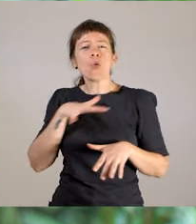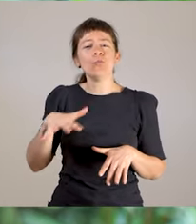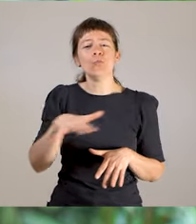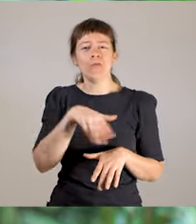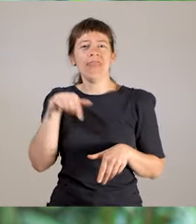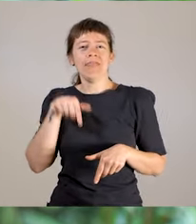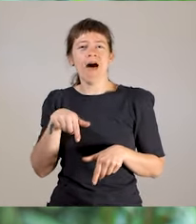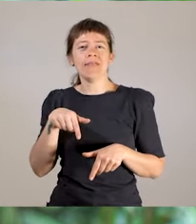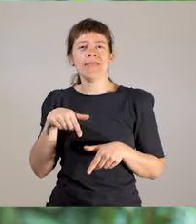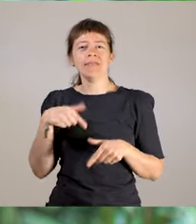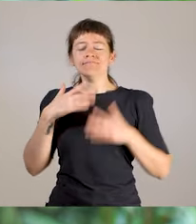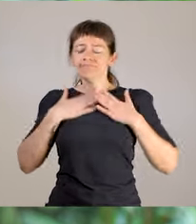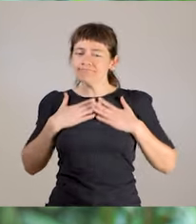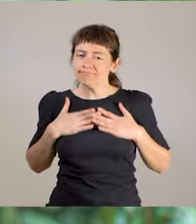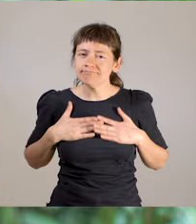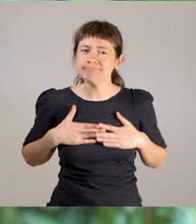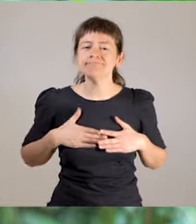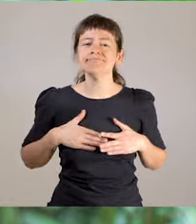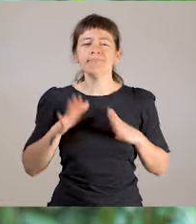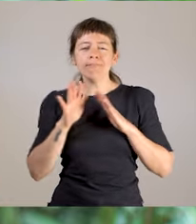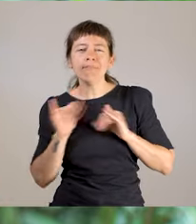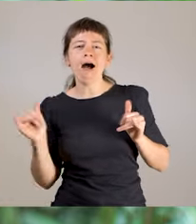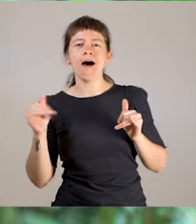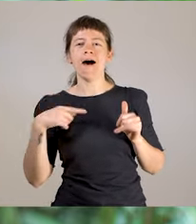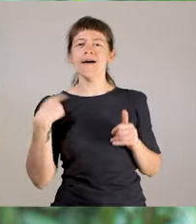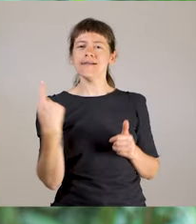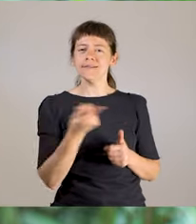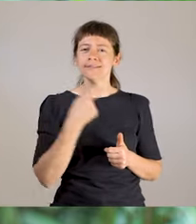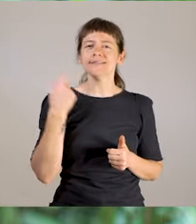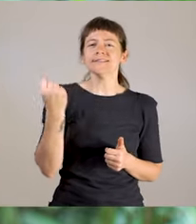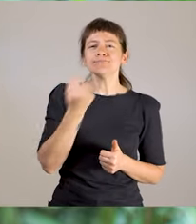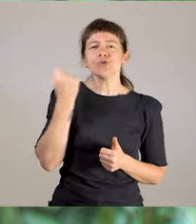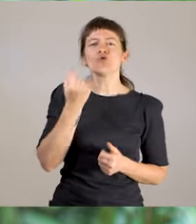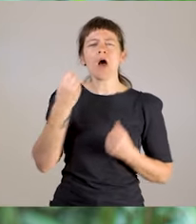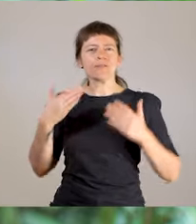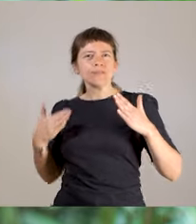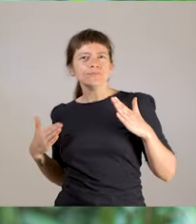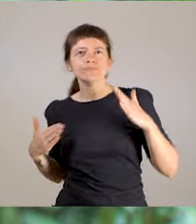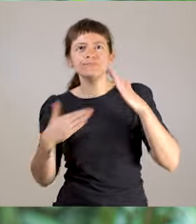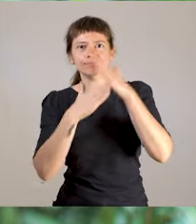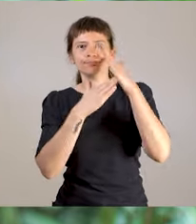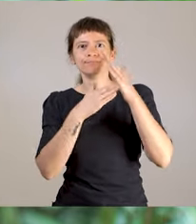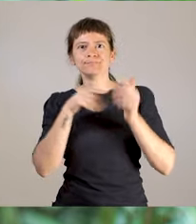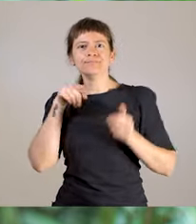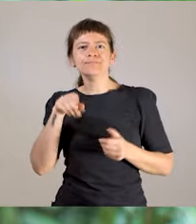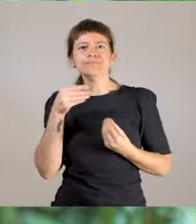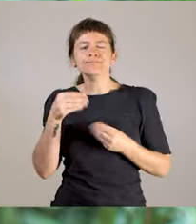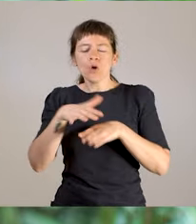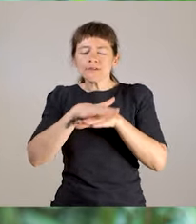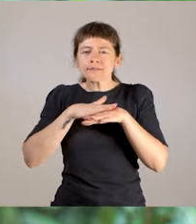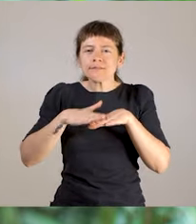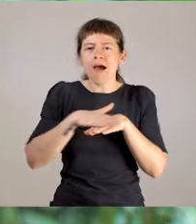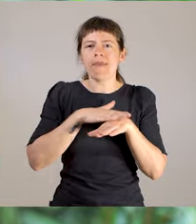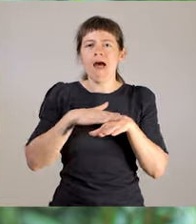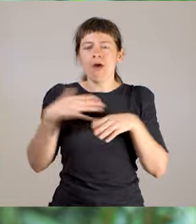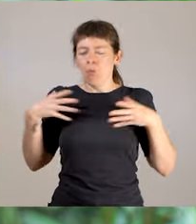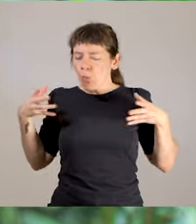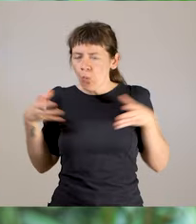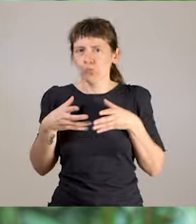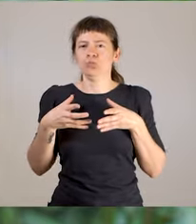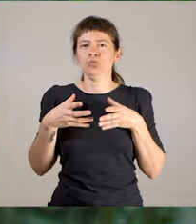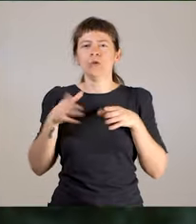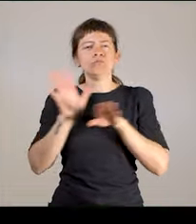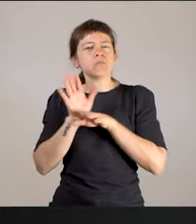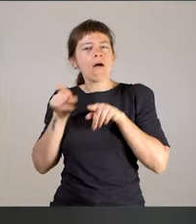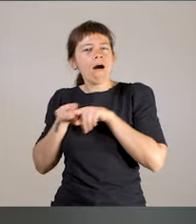tenemos es este núcleo, esta forma de sanar en conjunto, de sanar hermandad,